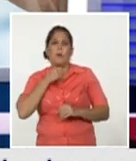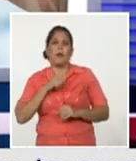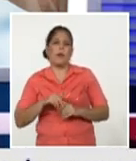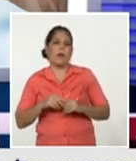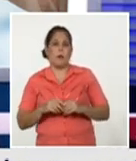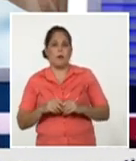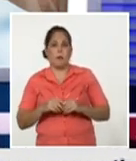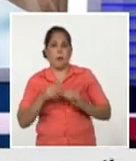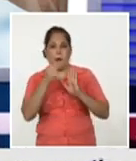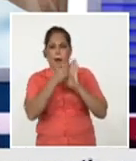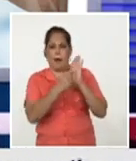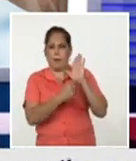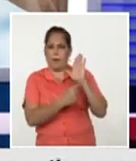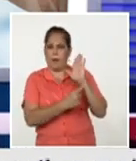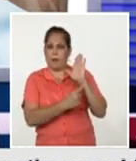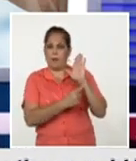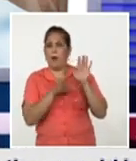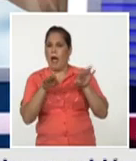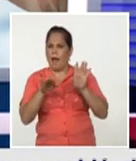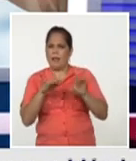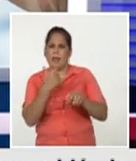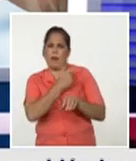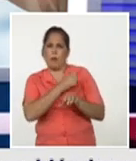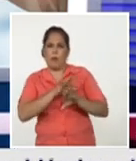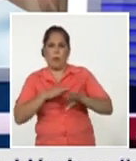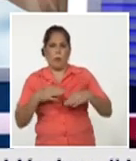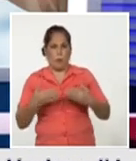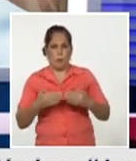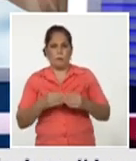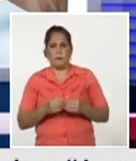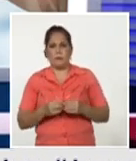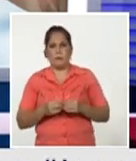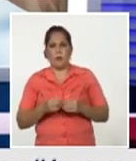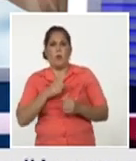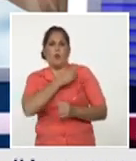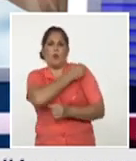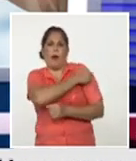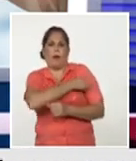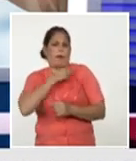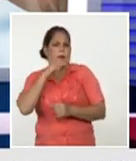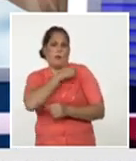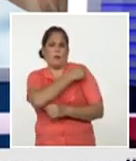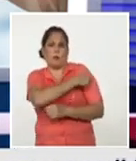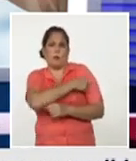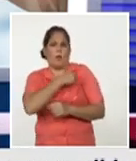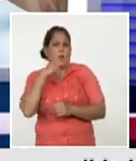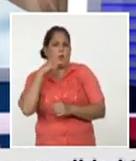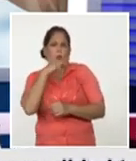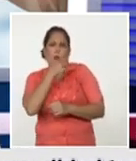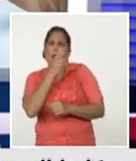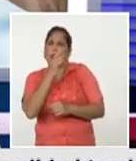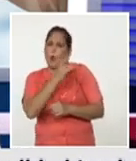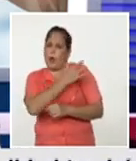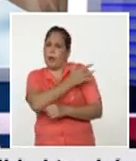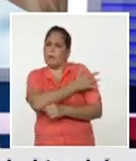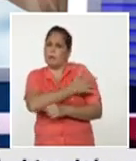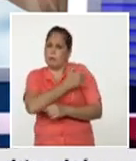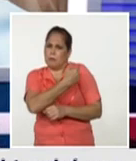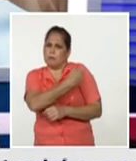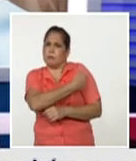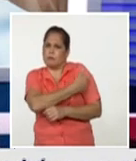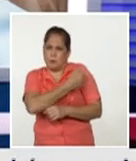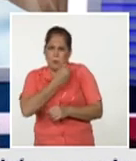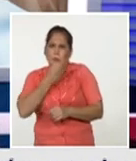eventos adversos más frecuentes que se han encontrado están relacionados con el sitio de la inyección es decir puede aparecer en el dolor en el sitio de la